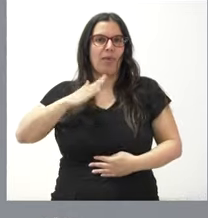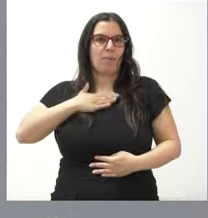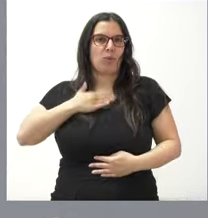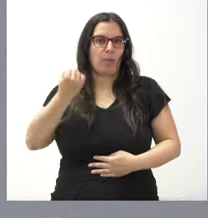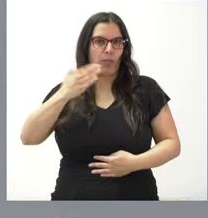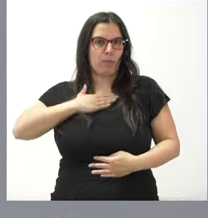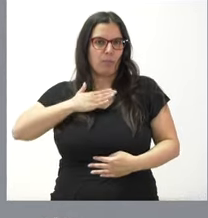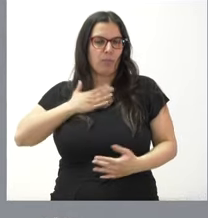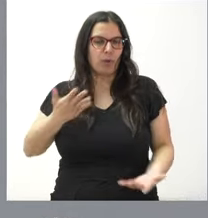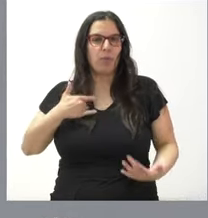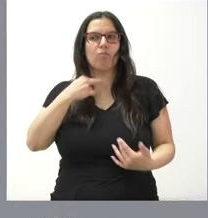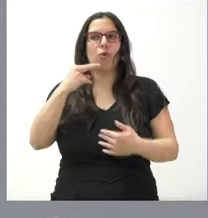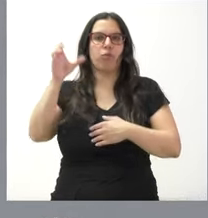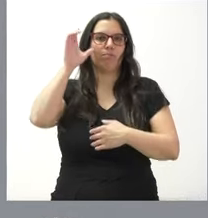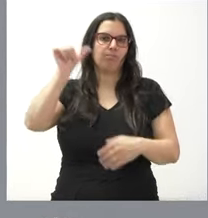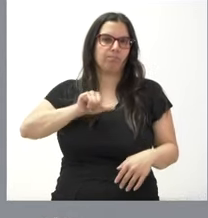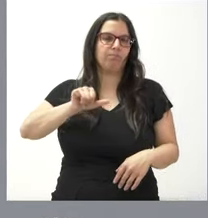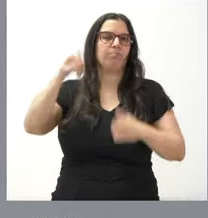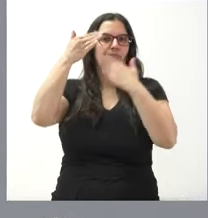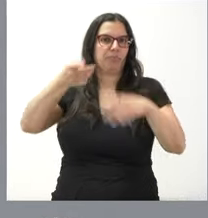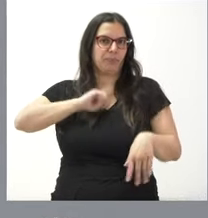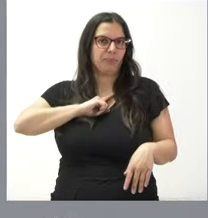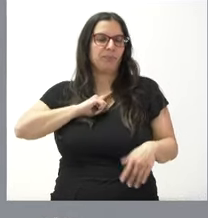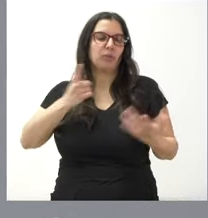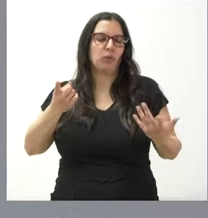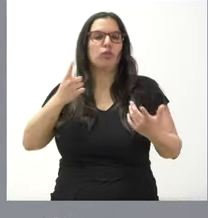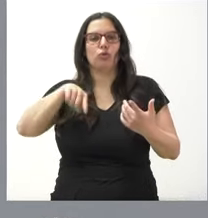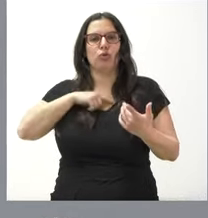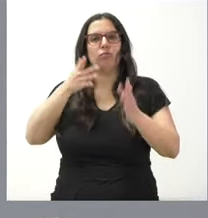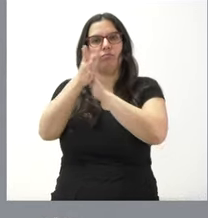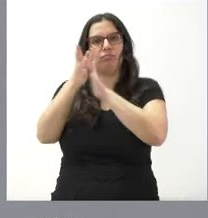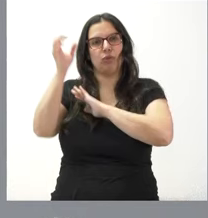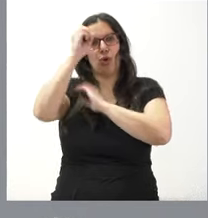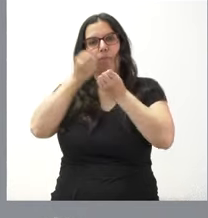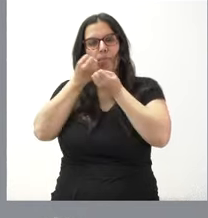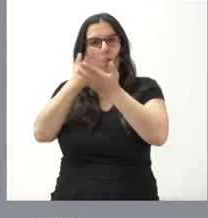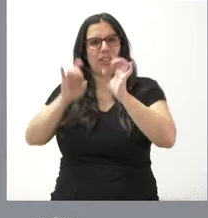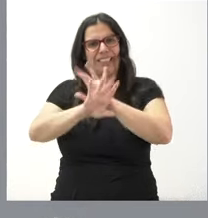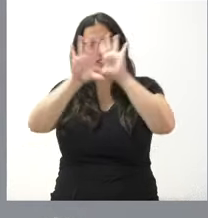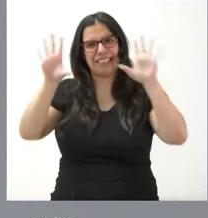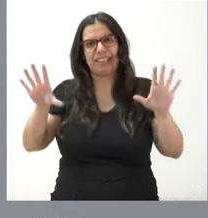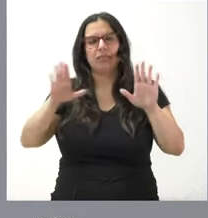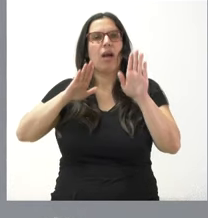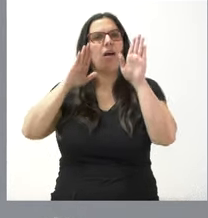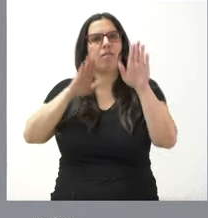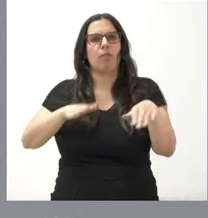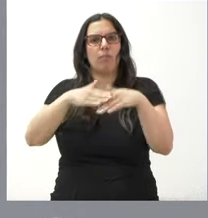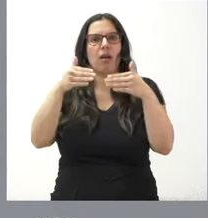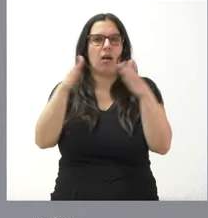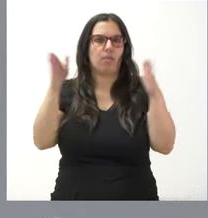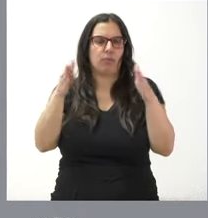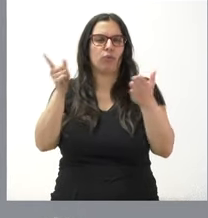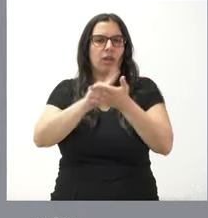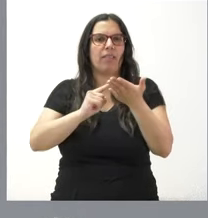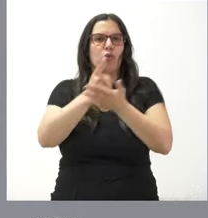voz y se nos escuche y se nos atienda pues dejaremos claro nuestra posición inequívoca a favor de la reapertura de la ruta de la plata